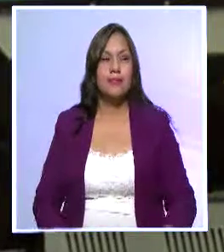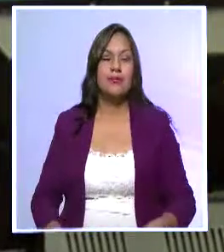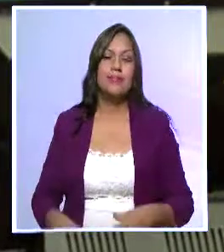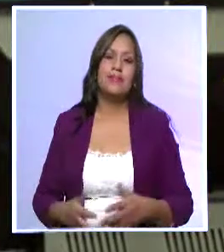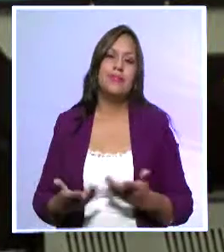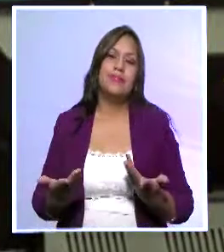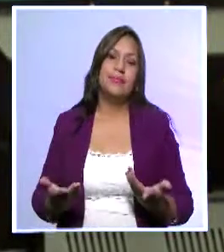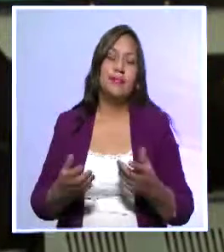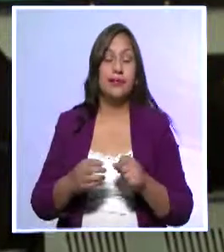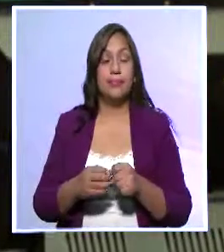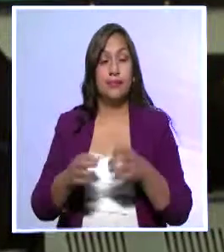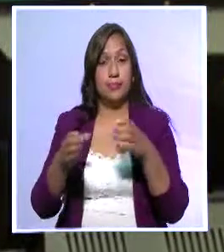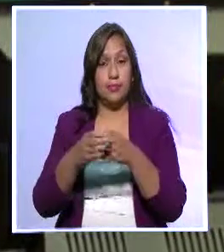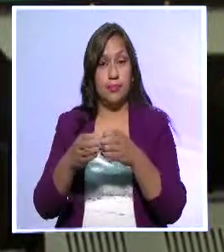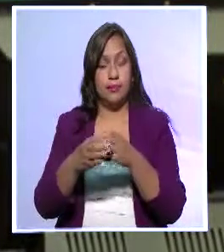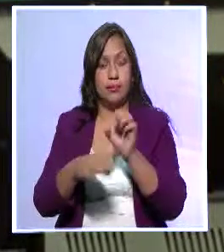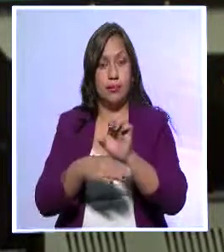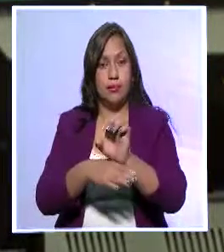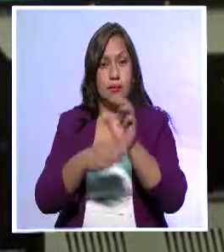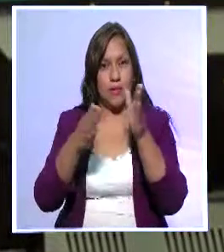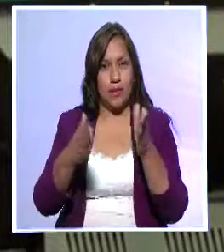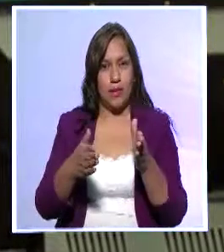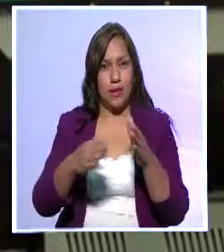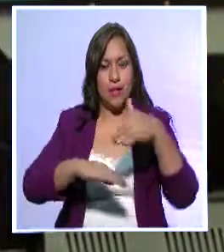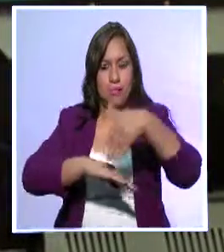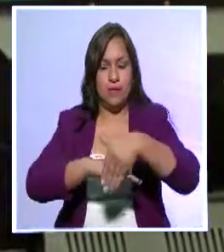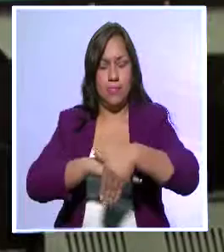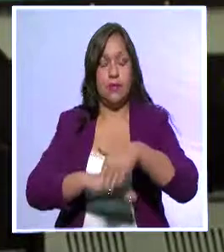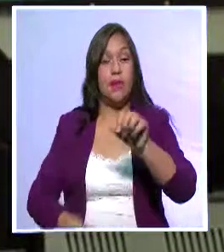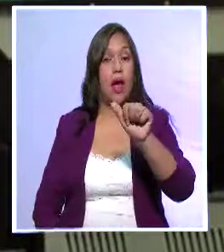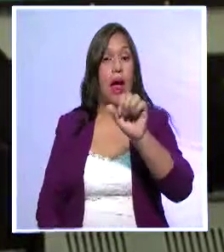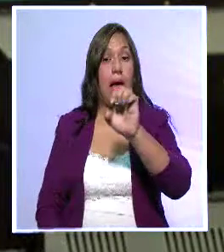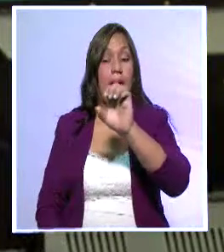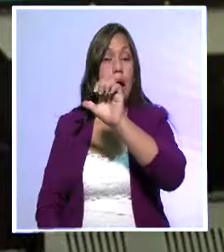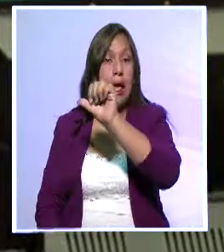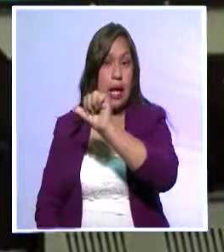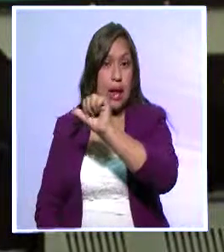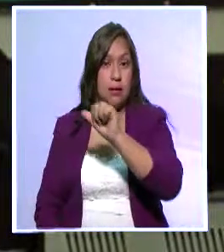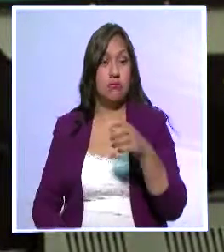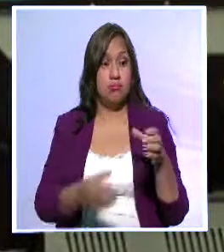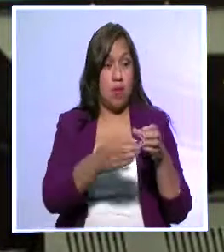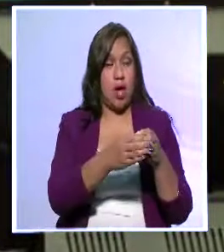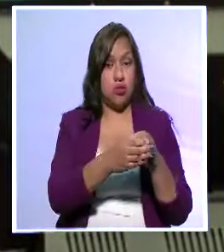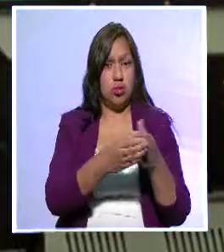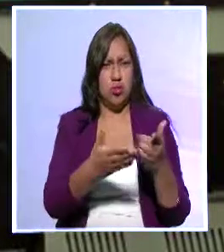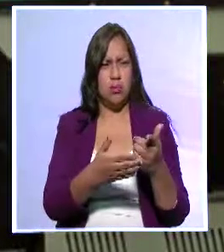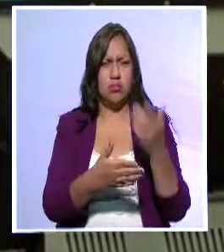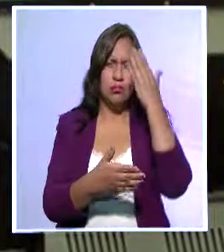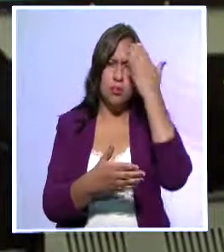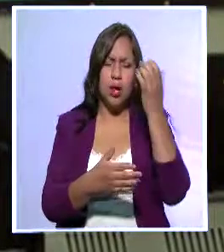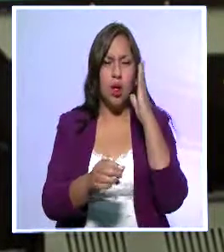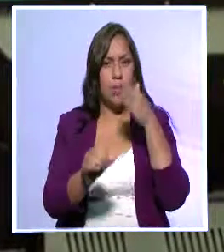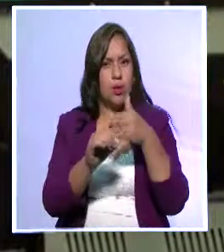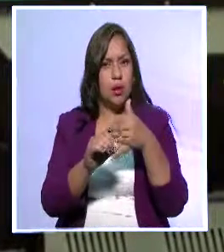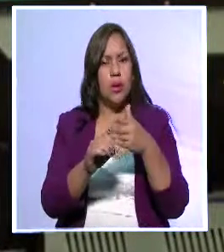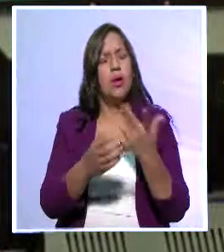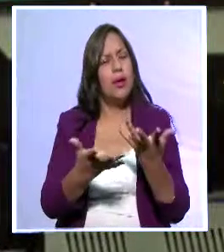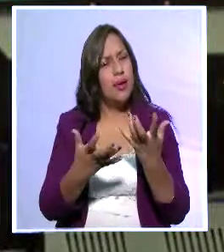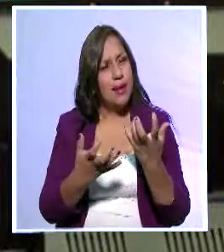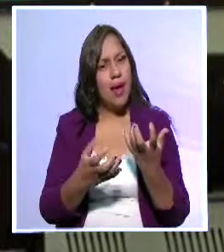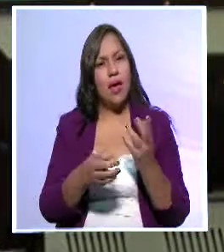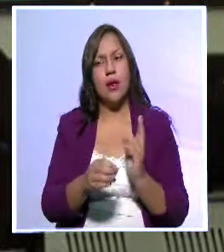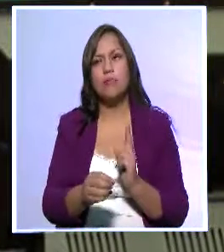La Asociación Ecuatoriana de Archiveros, AEA, es una organización gremial que nace con el fin de integrarse dentro de un espacio